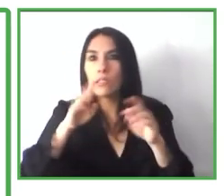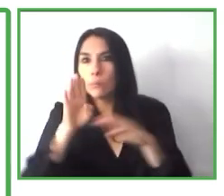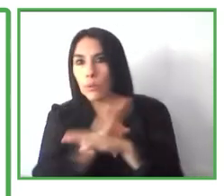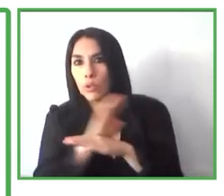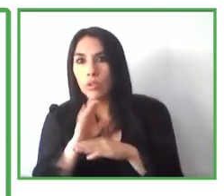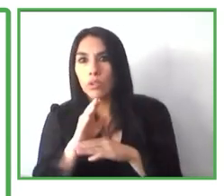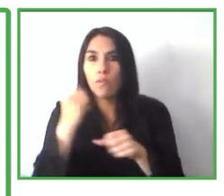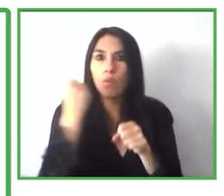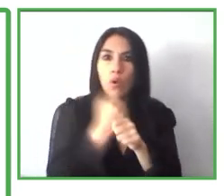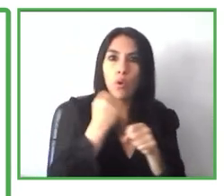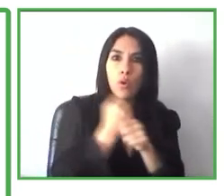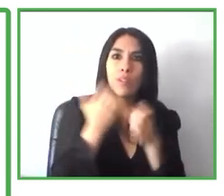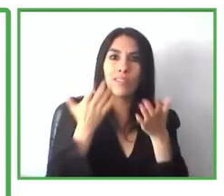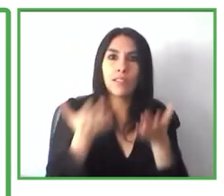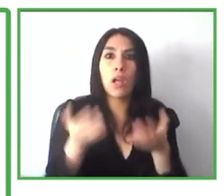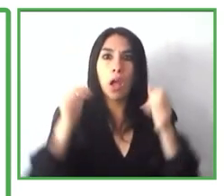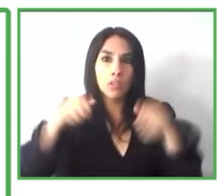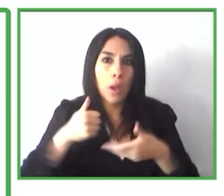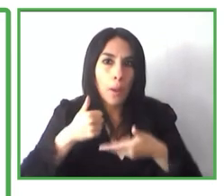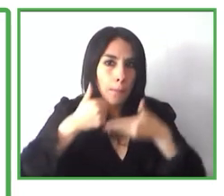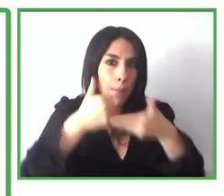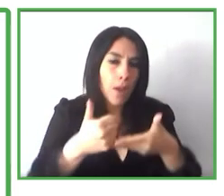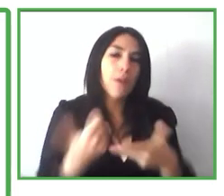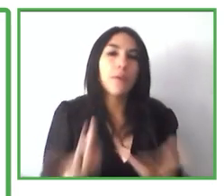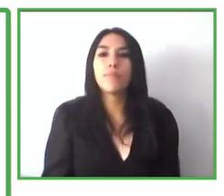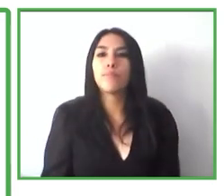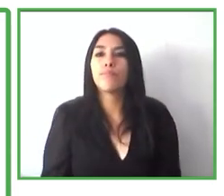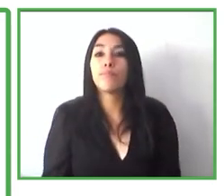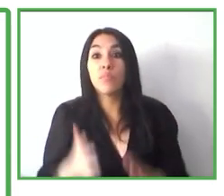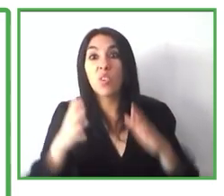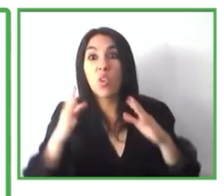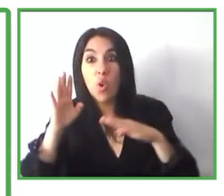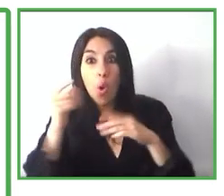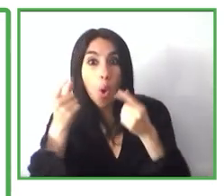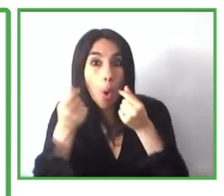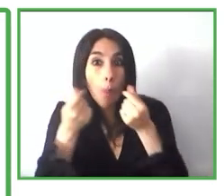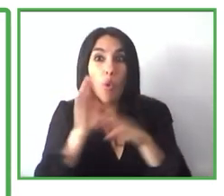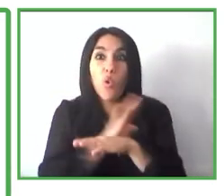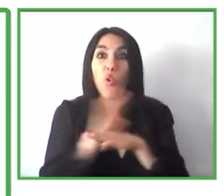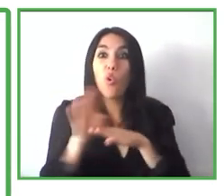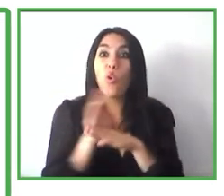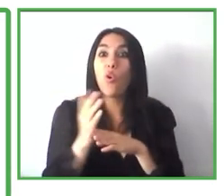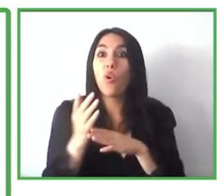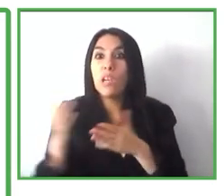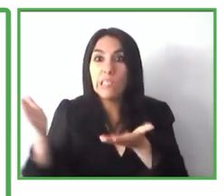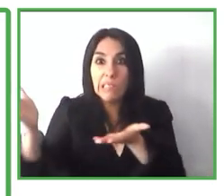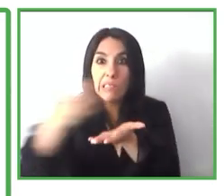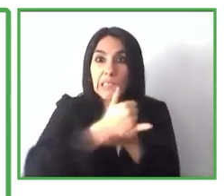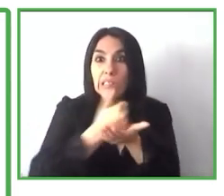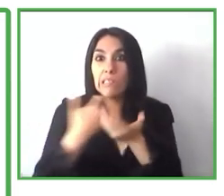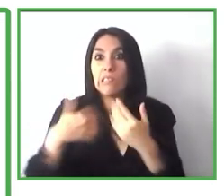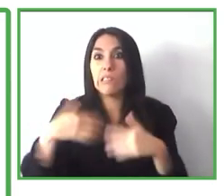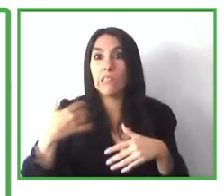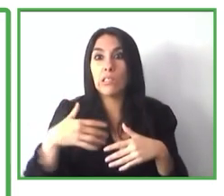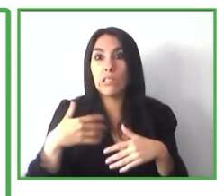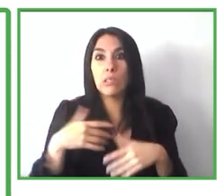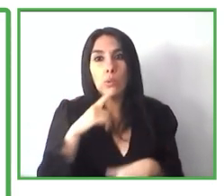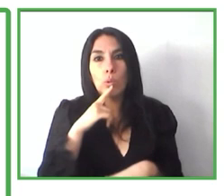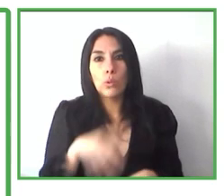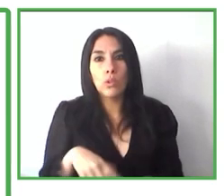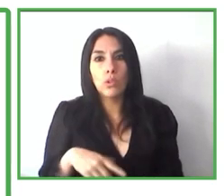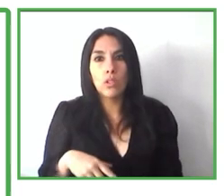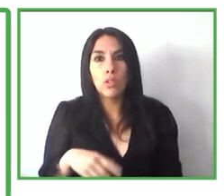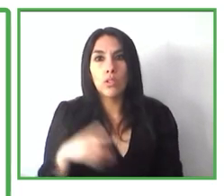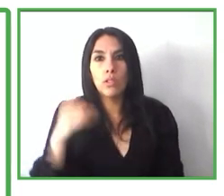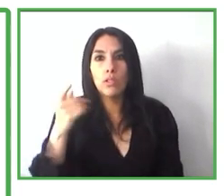con los costos tales como el sueldo, los impuestos y la pensión. Como ya